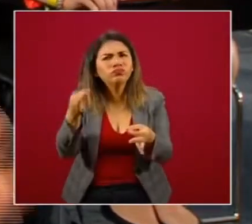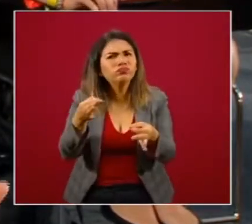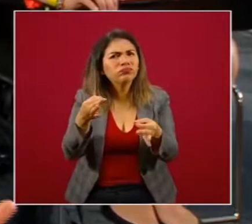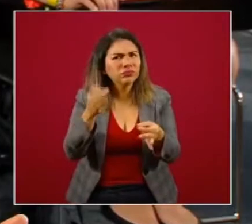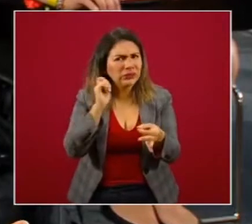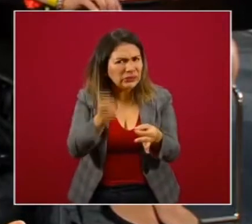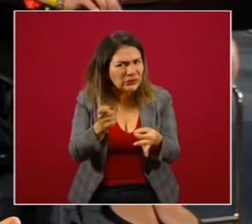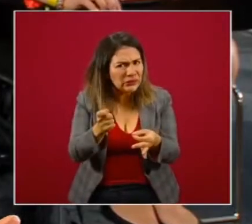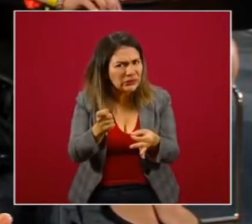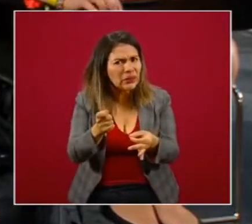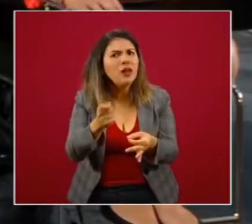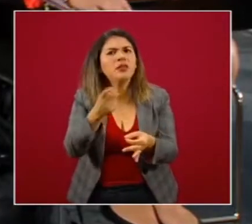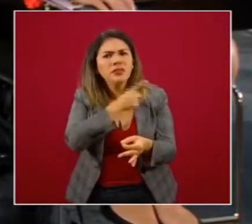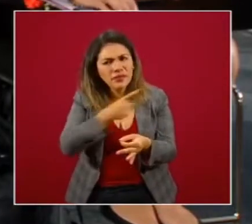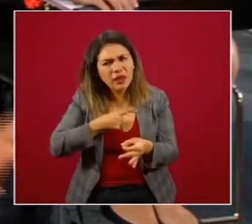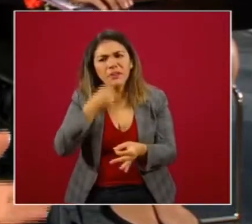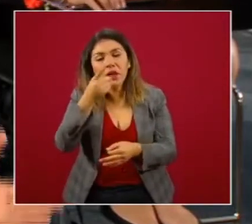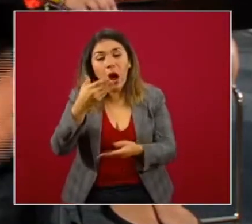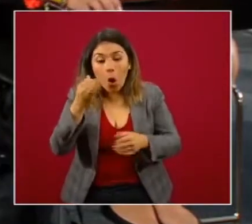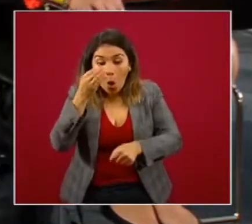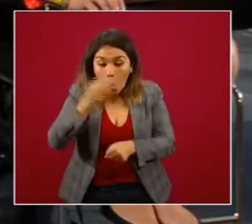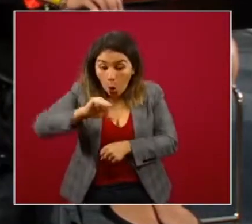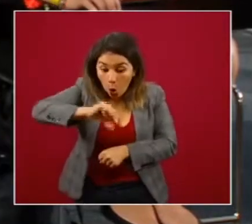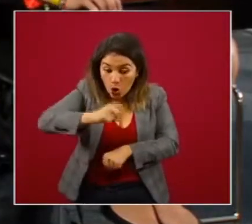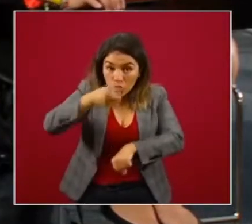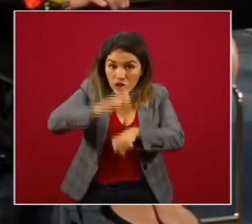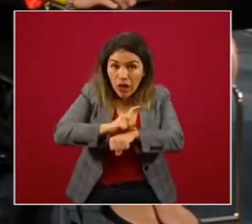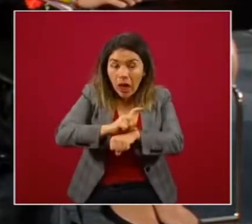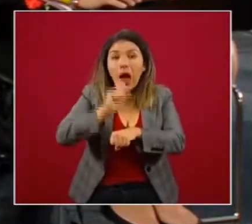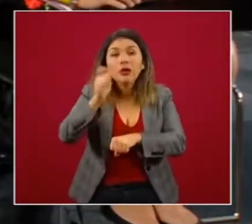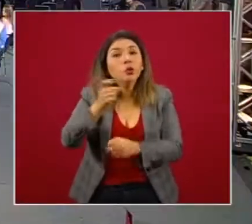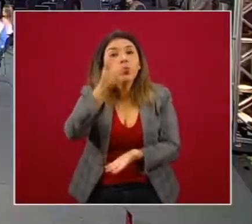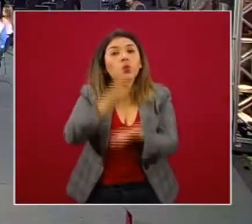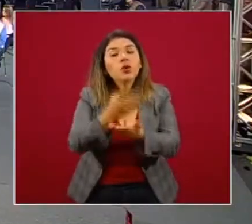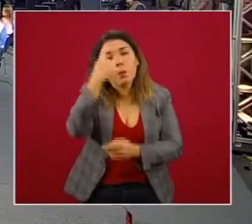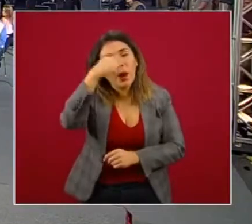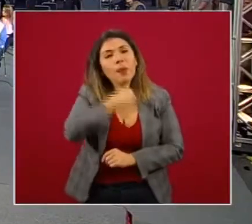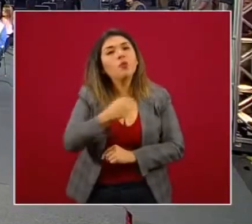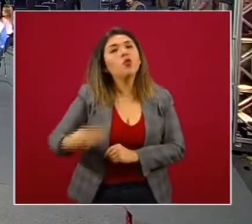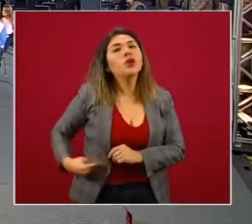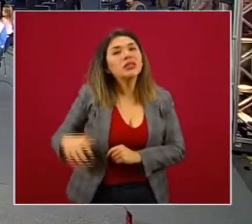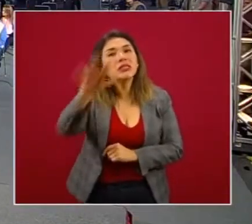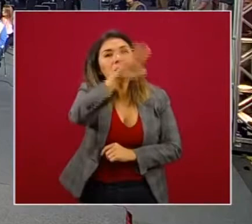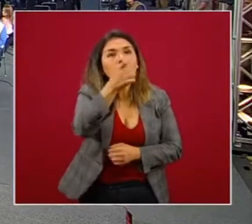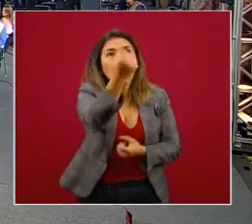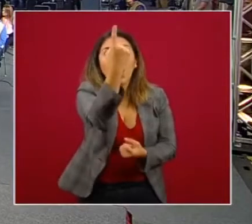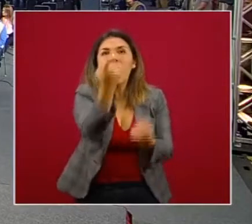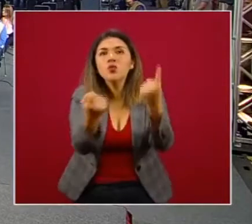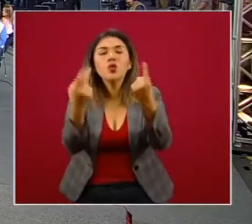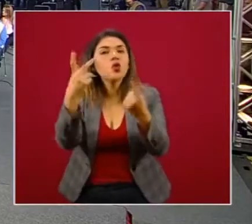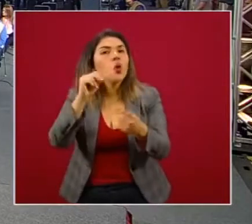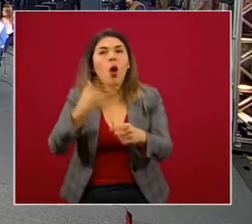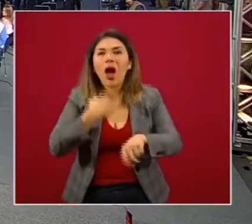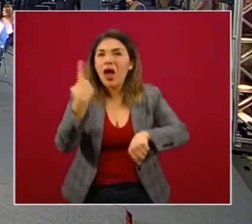momento. Las autoridades militares locales se han mantenido herméticas en el tema. Bueno, que sigamos